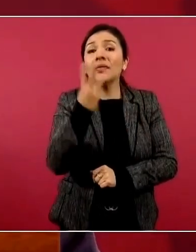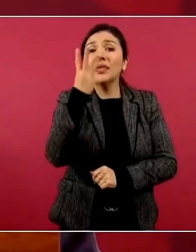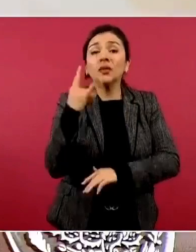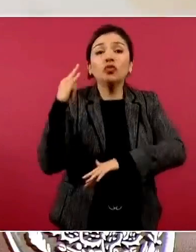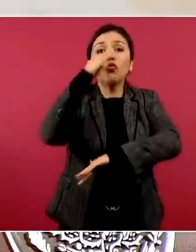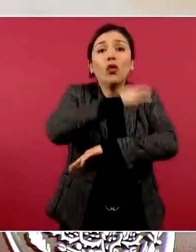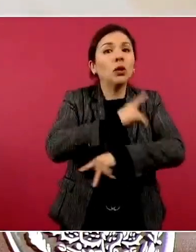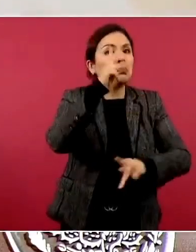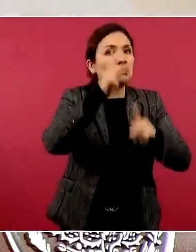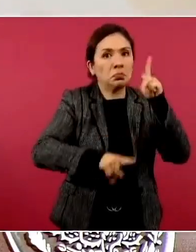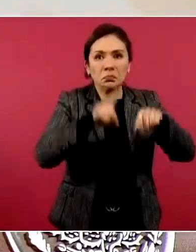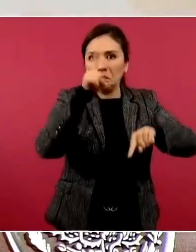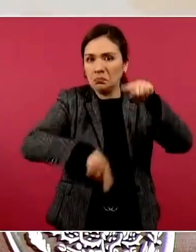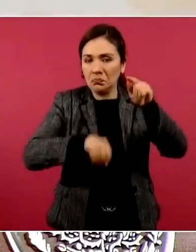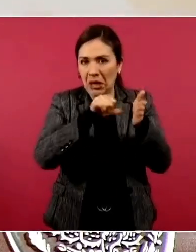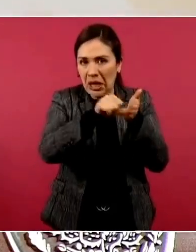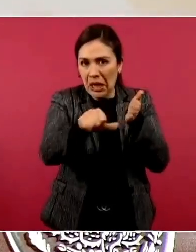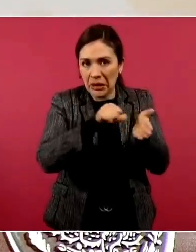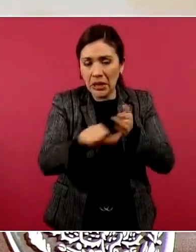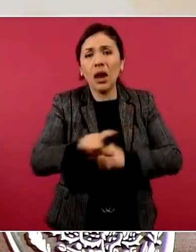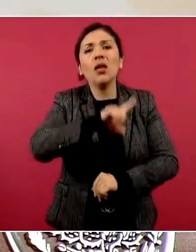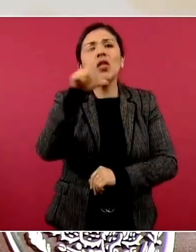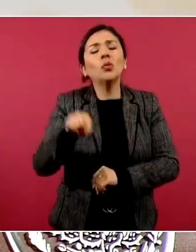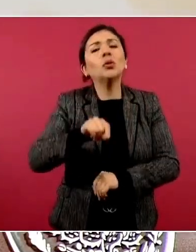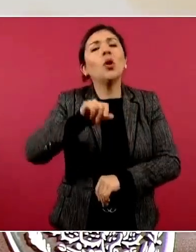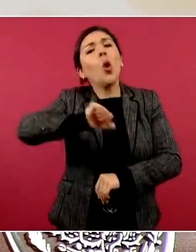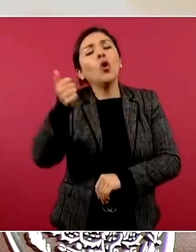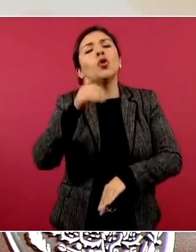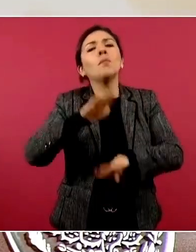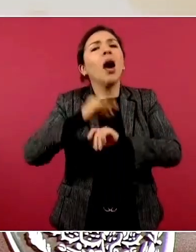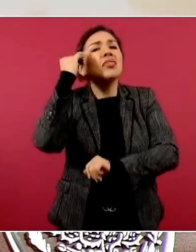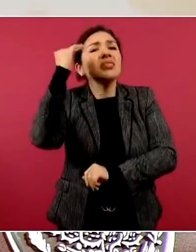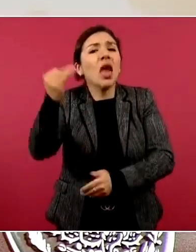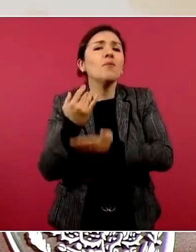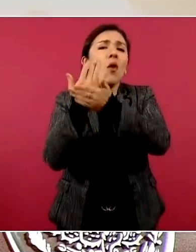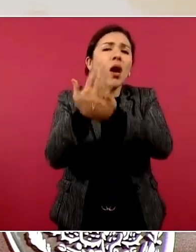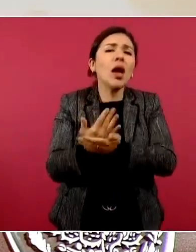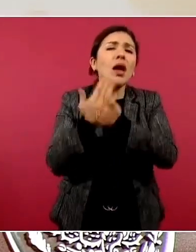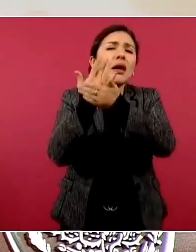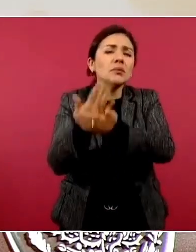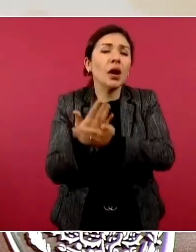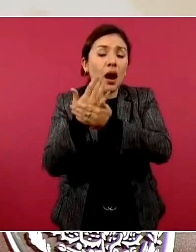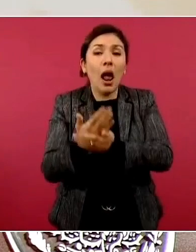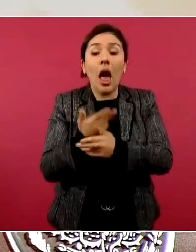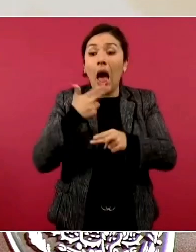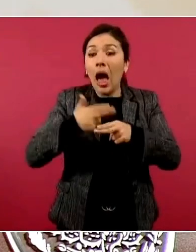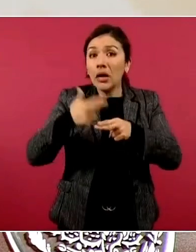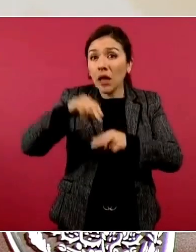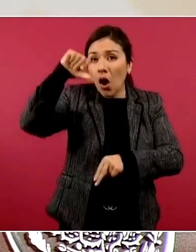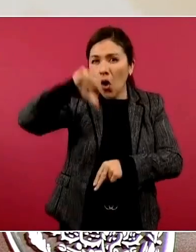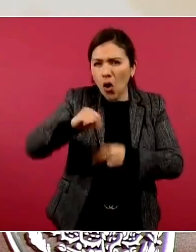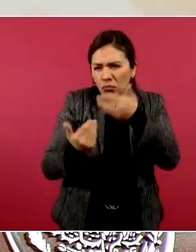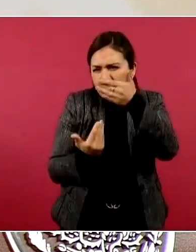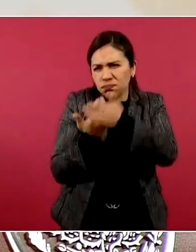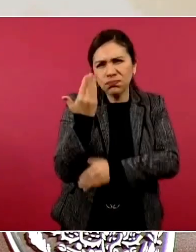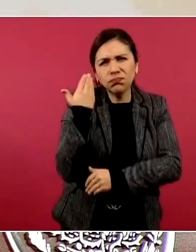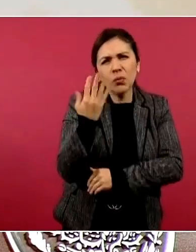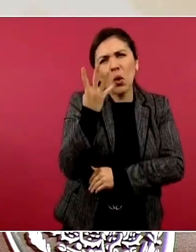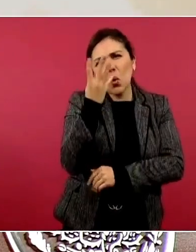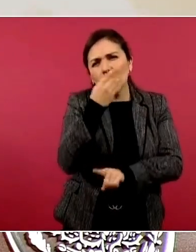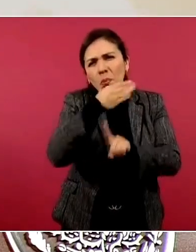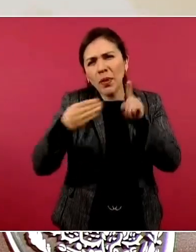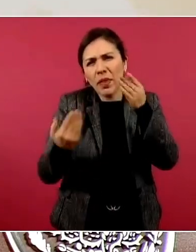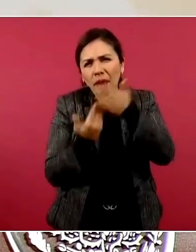cancelados, los demás fueron demoras que poco a poco y con corte al día de hoy, a las cuatro o cuatro treinta de la